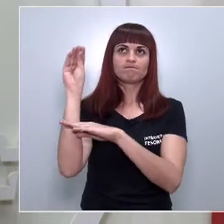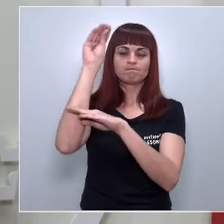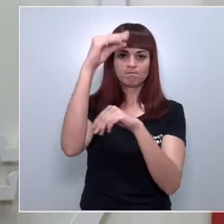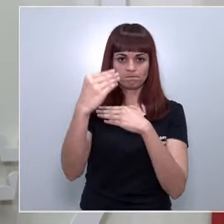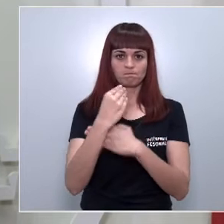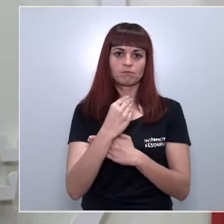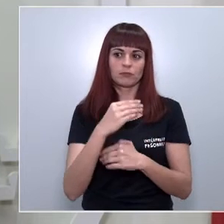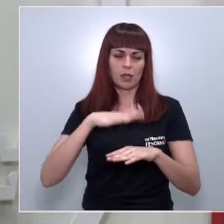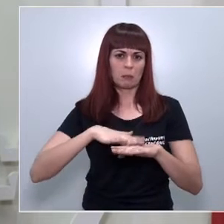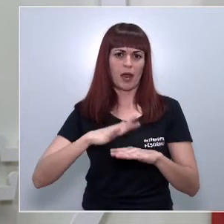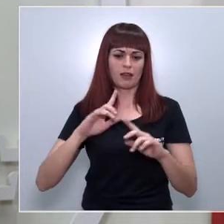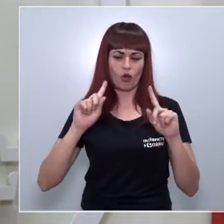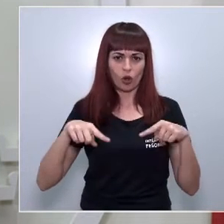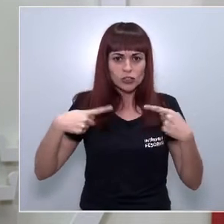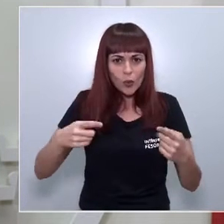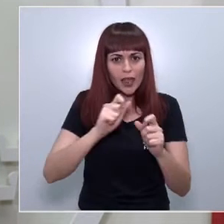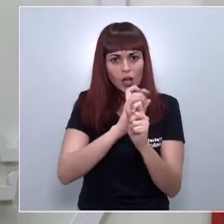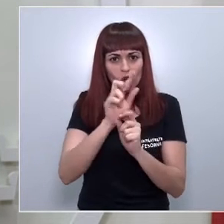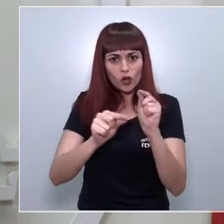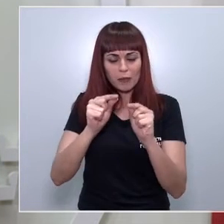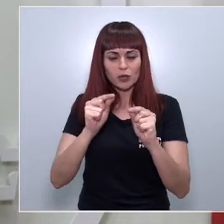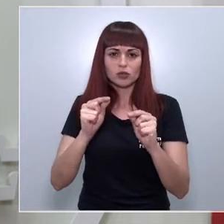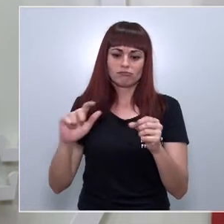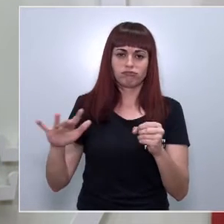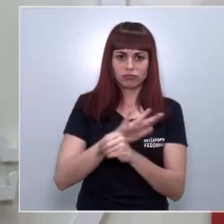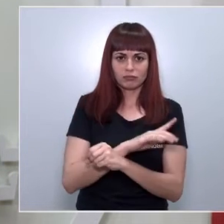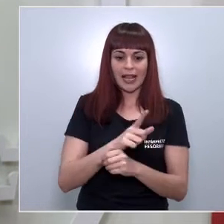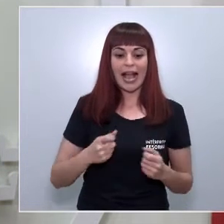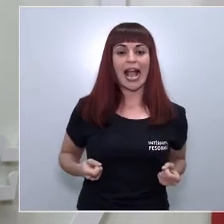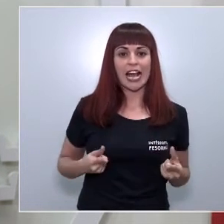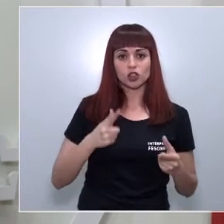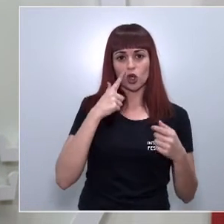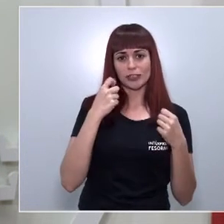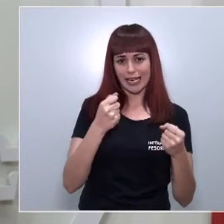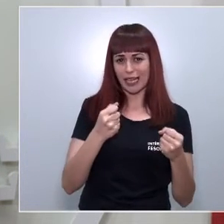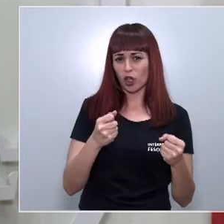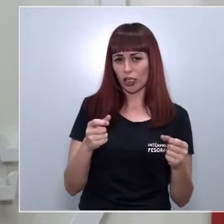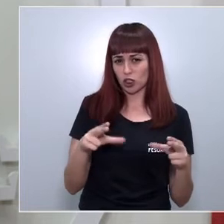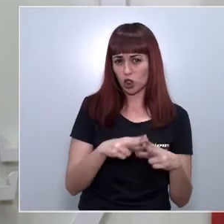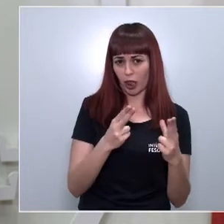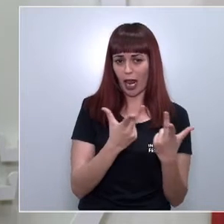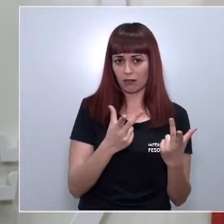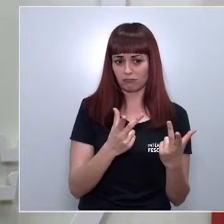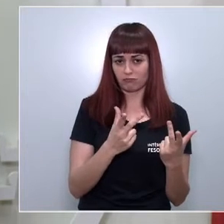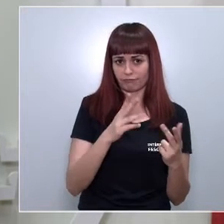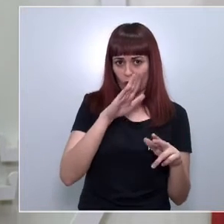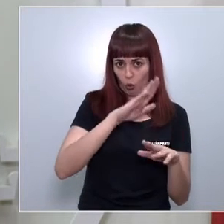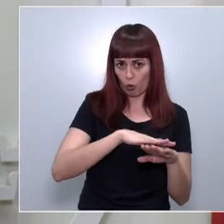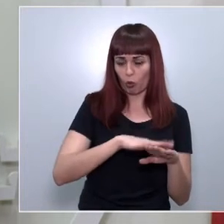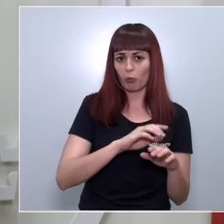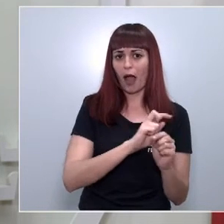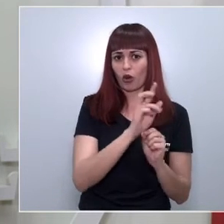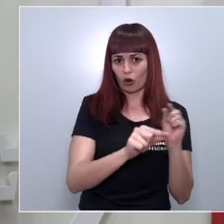podamos paliar los efectos del coronavirus, tanto en el gasto sanitario y social, ocasionado como también por